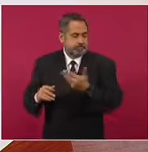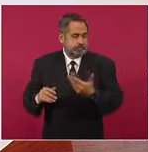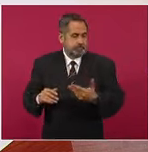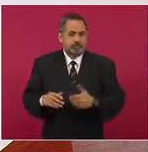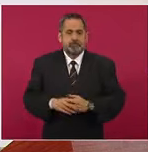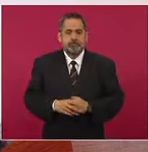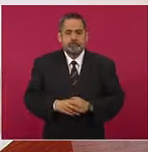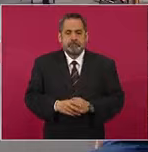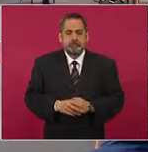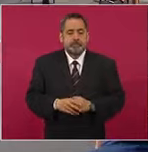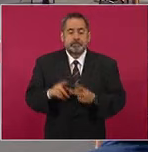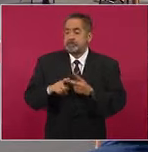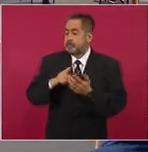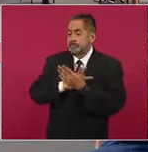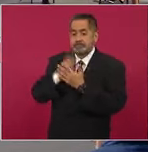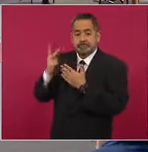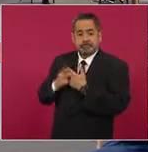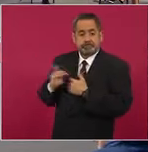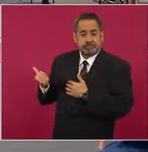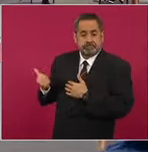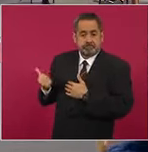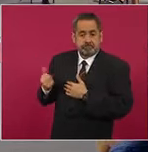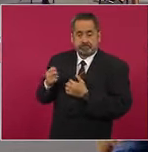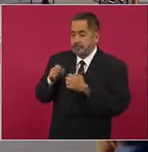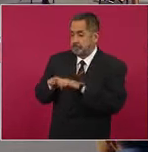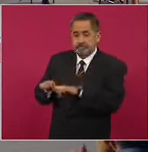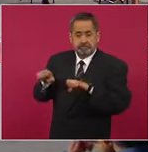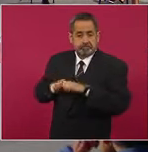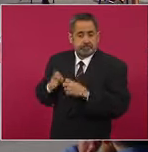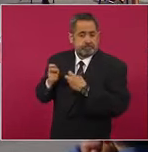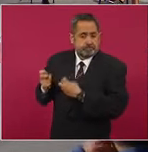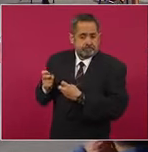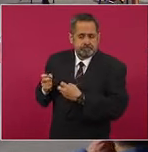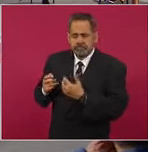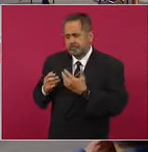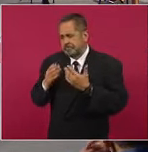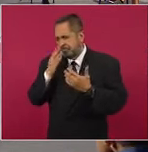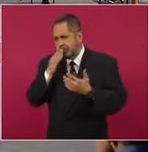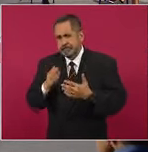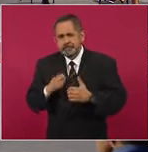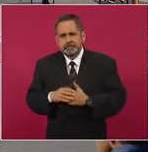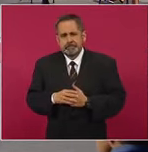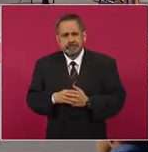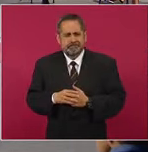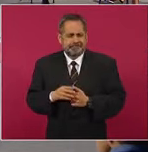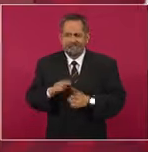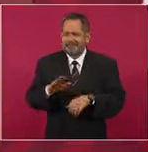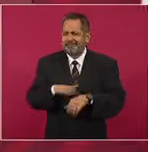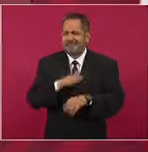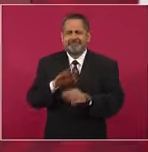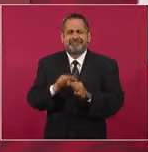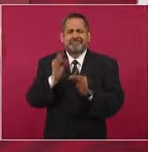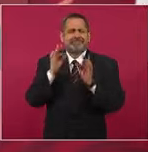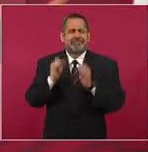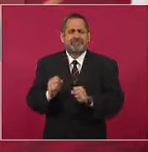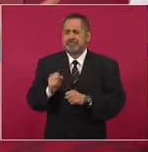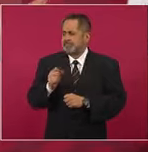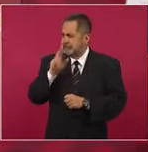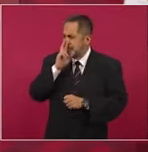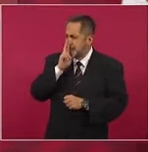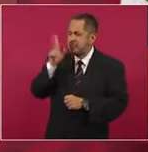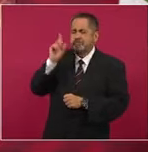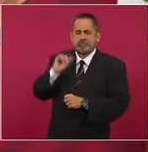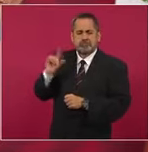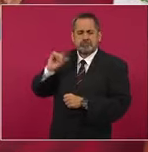Los programas de bienestar con este equipo están garantizados, son de lo mejor